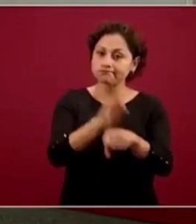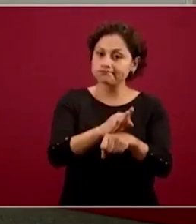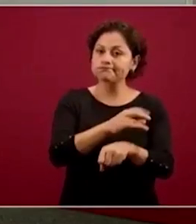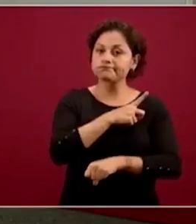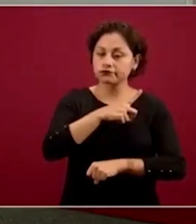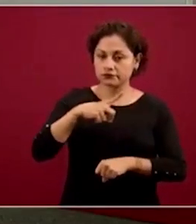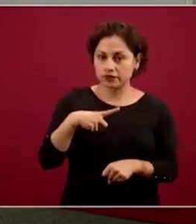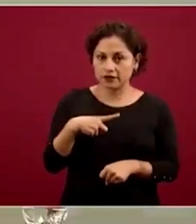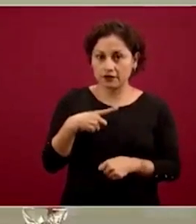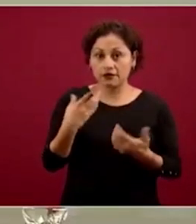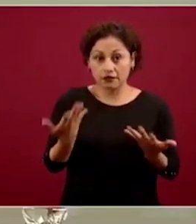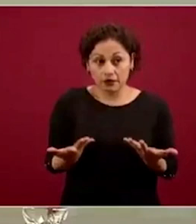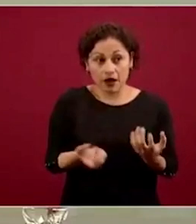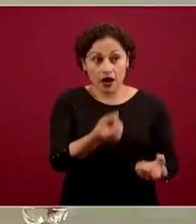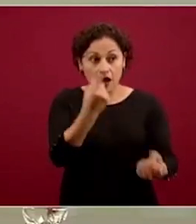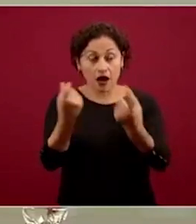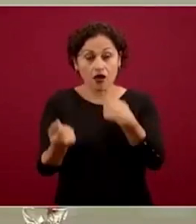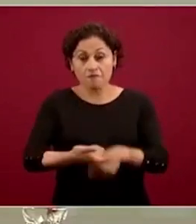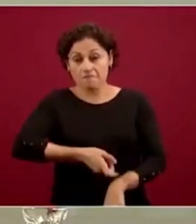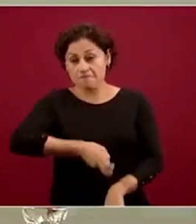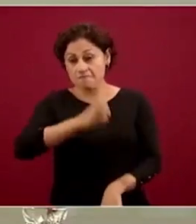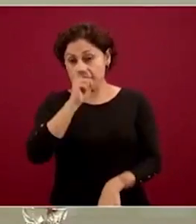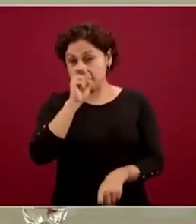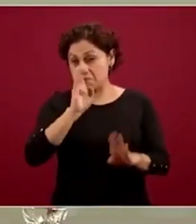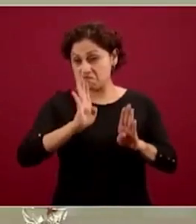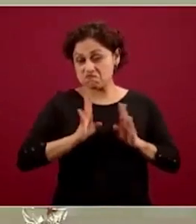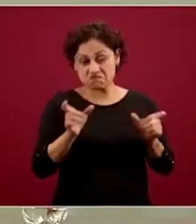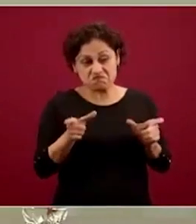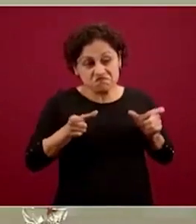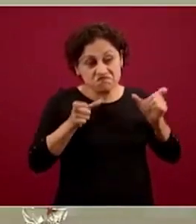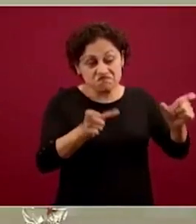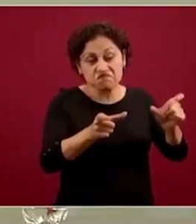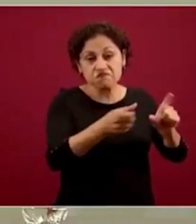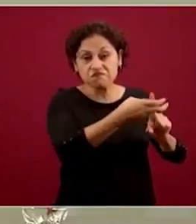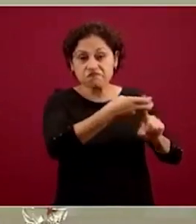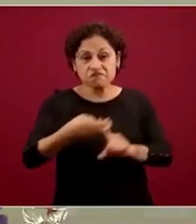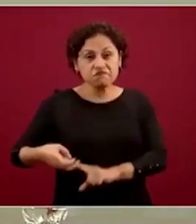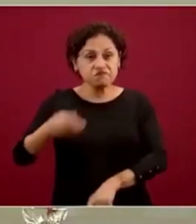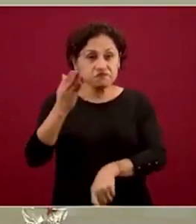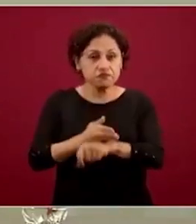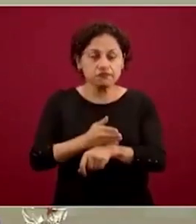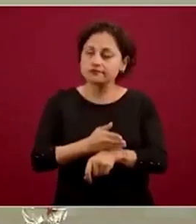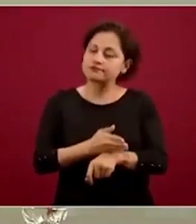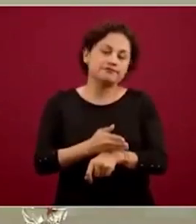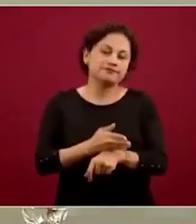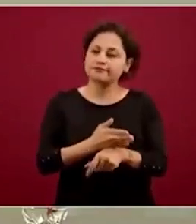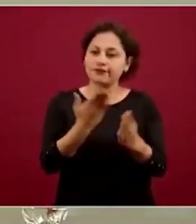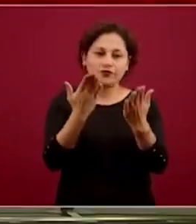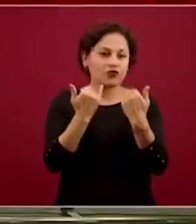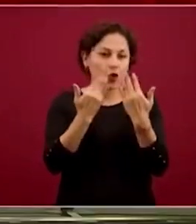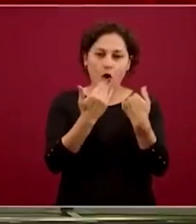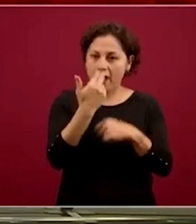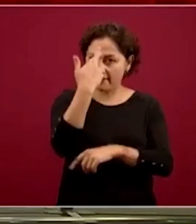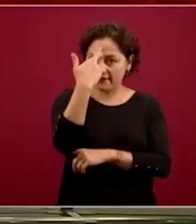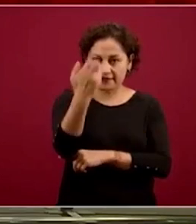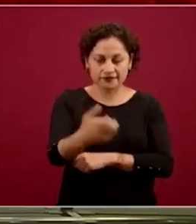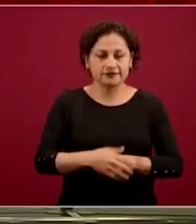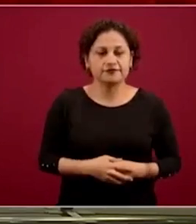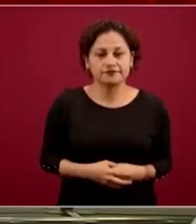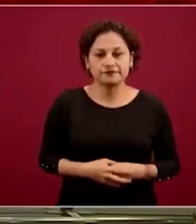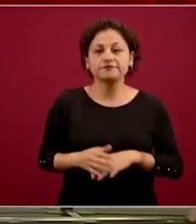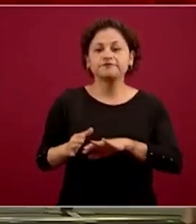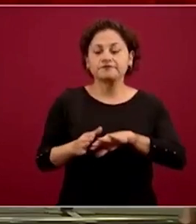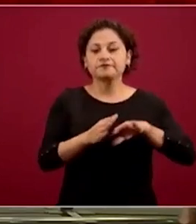legal para este tipo de medidas. Cierro diciendo lo del monitoreo de múltiples métodos que pueden